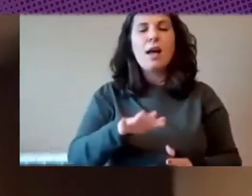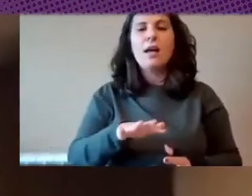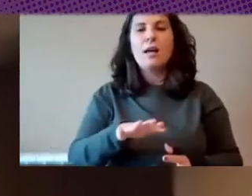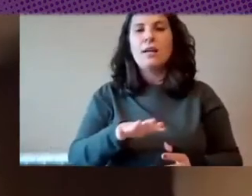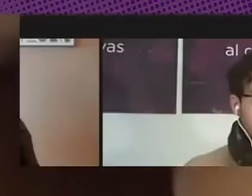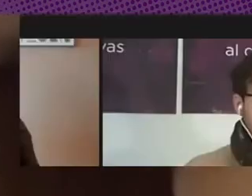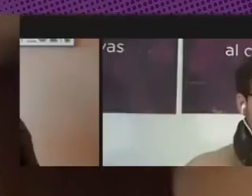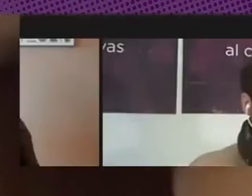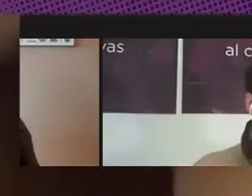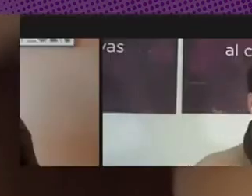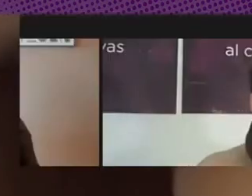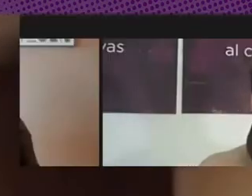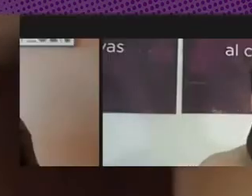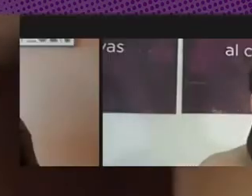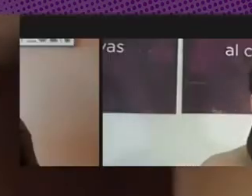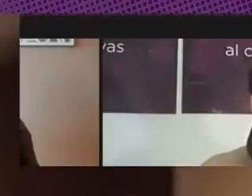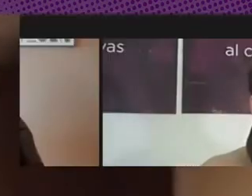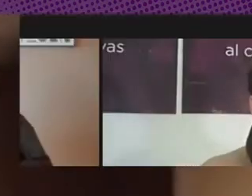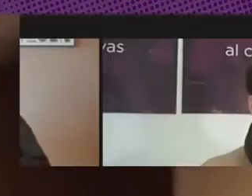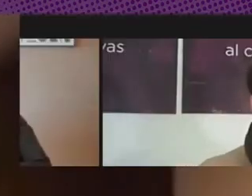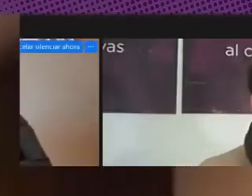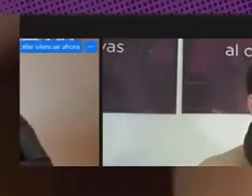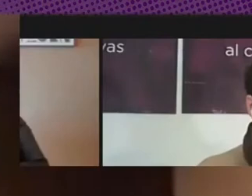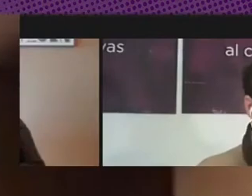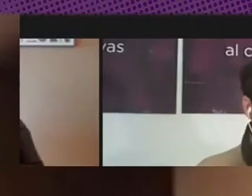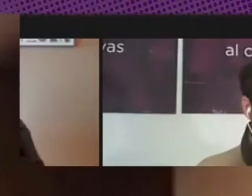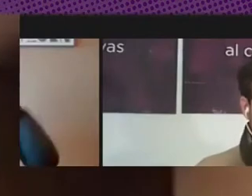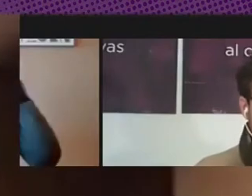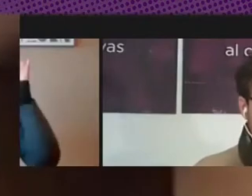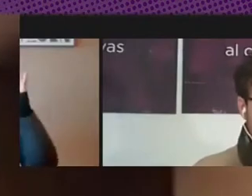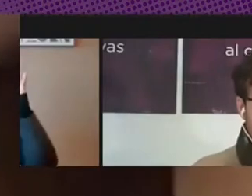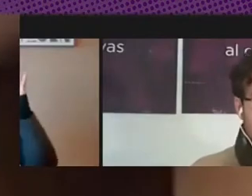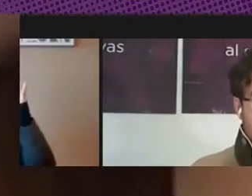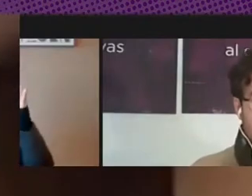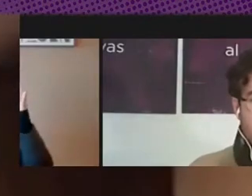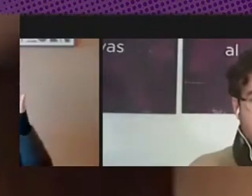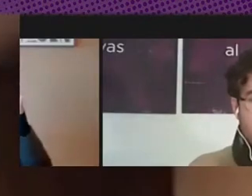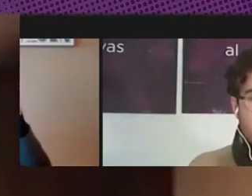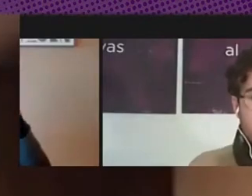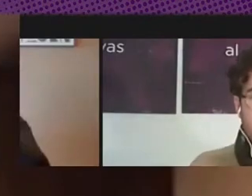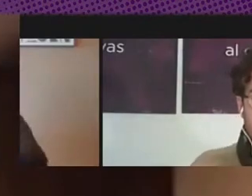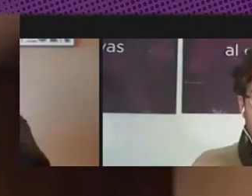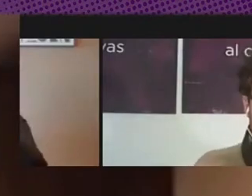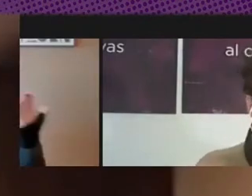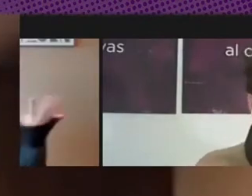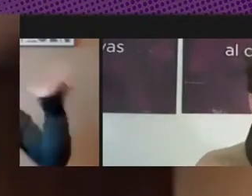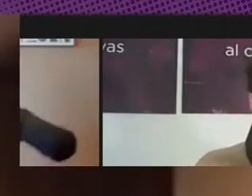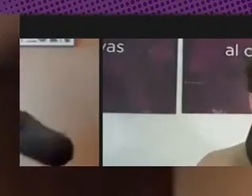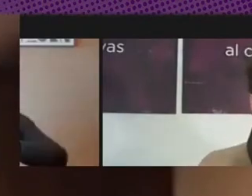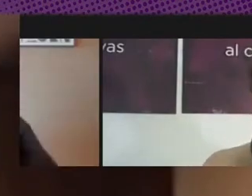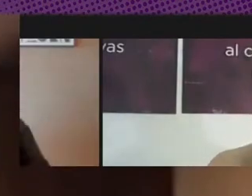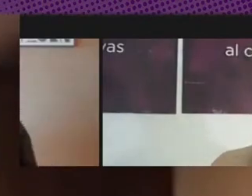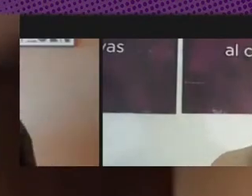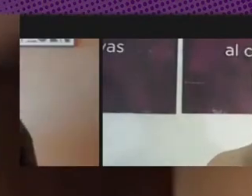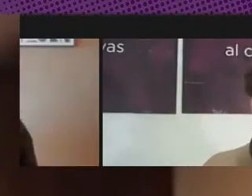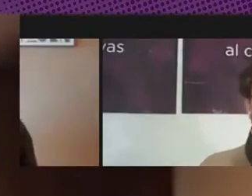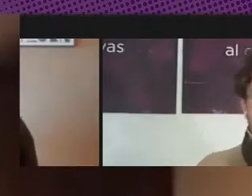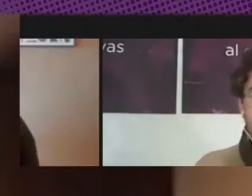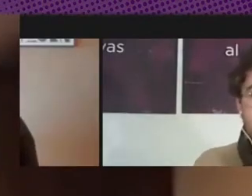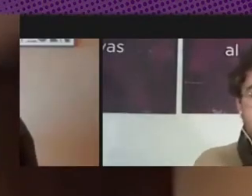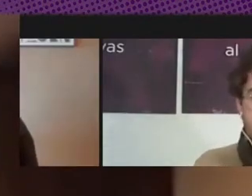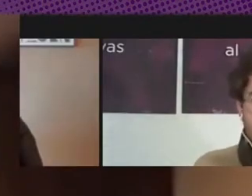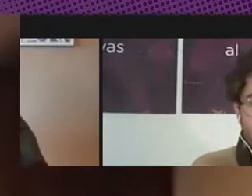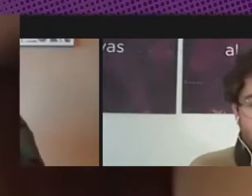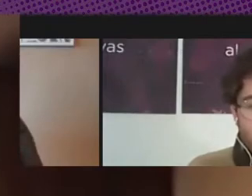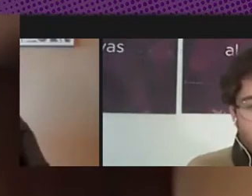el ideario y la lógica de los ciudadanos por ejemplo la semana pasada hemos planteado el internet como derecho